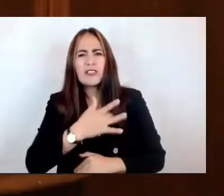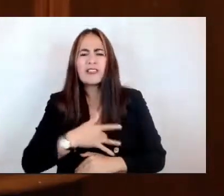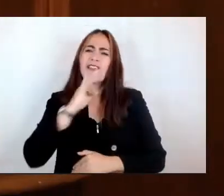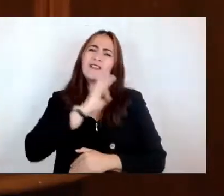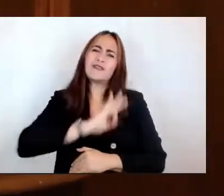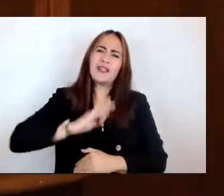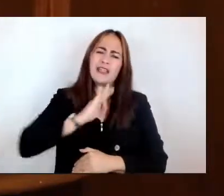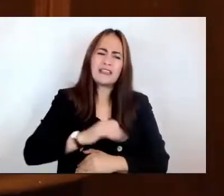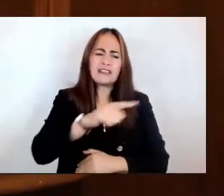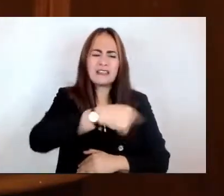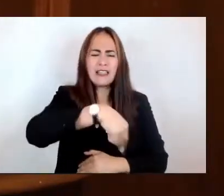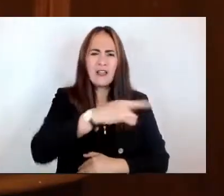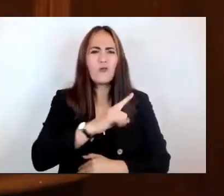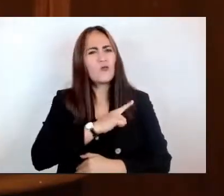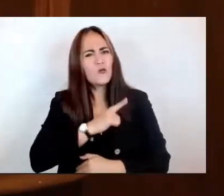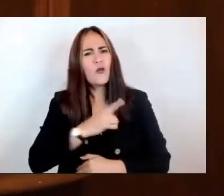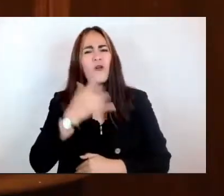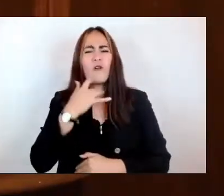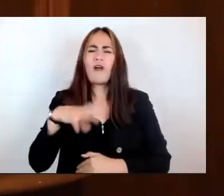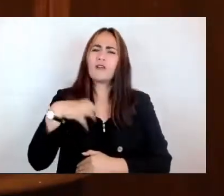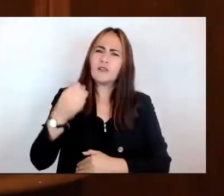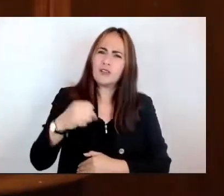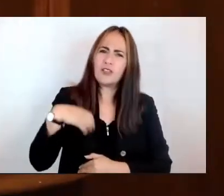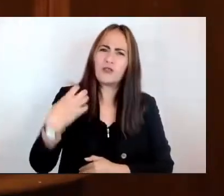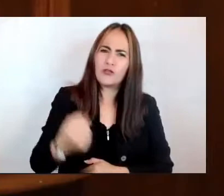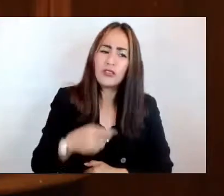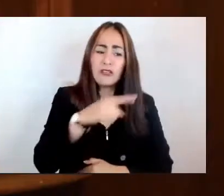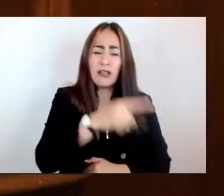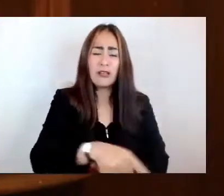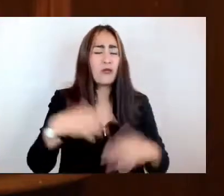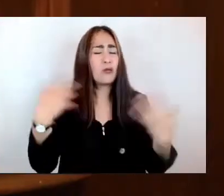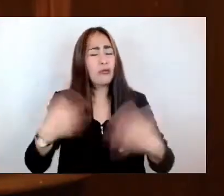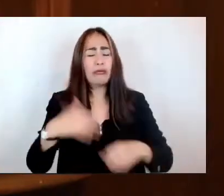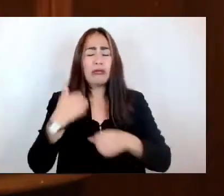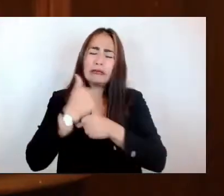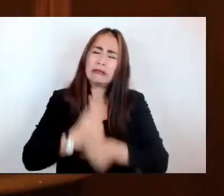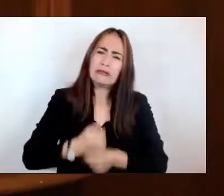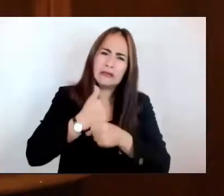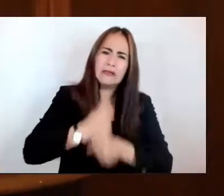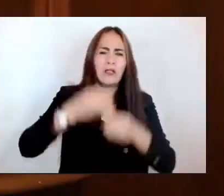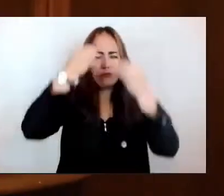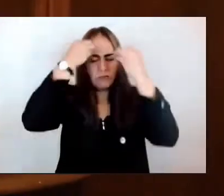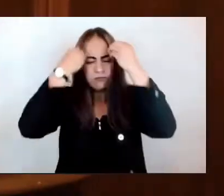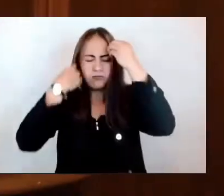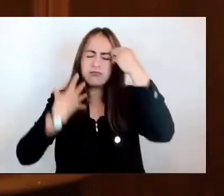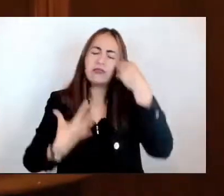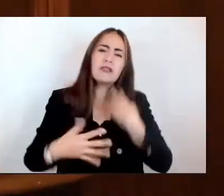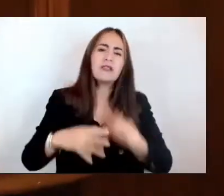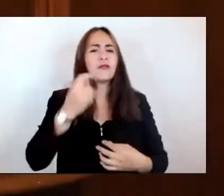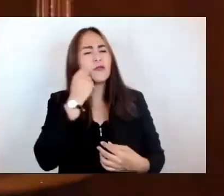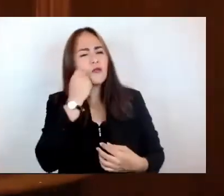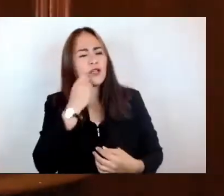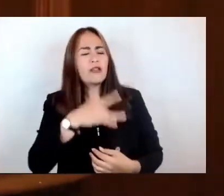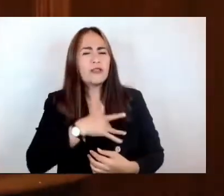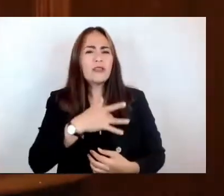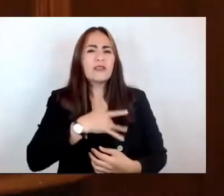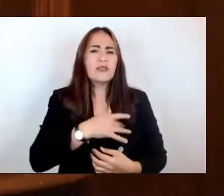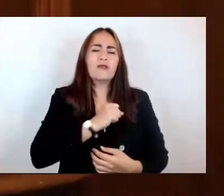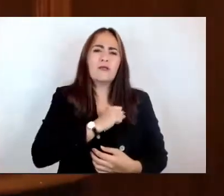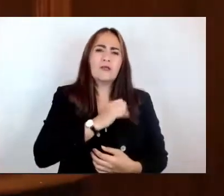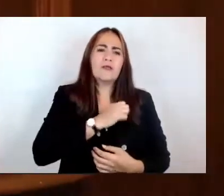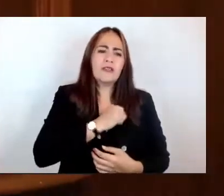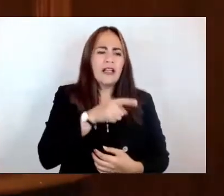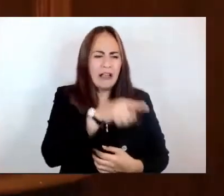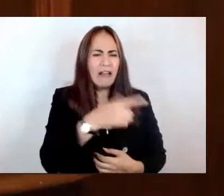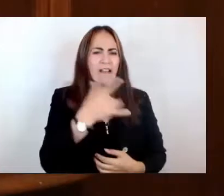el máximo valor al sudor de su frente y a los latidos de su corazón. Yo hoy quiero